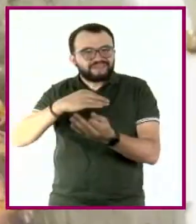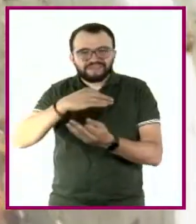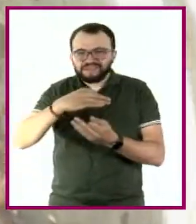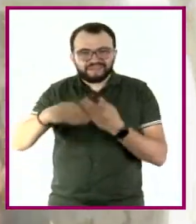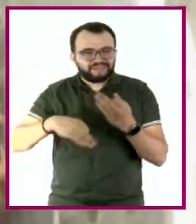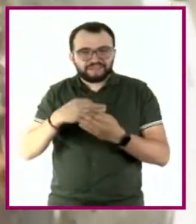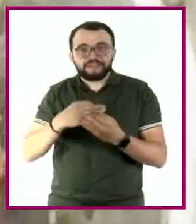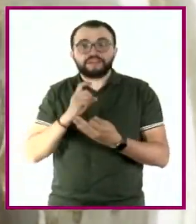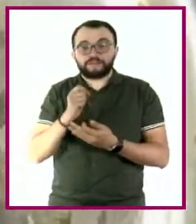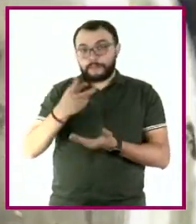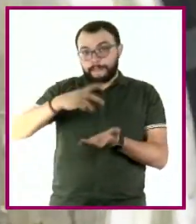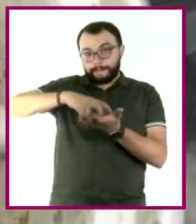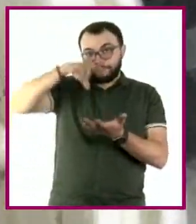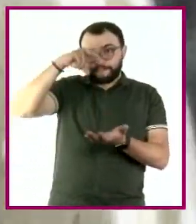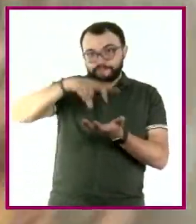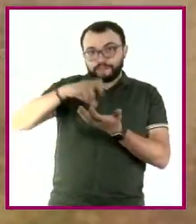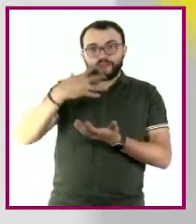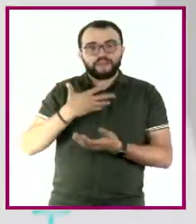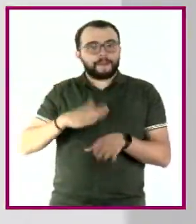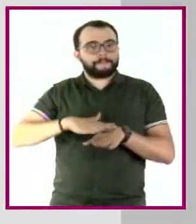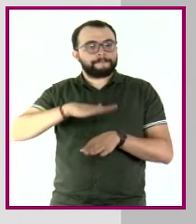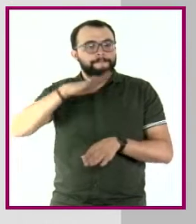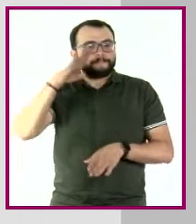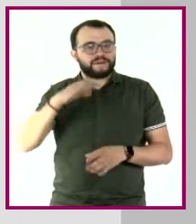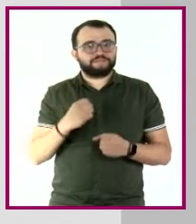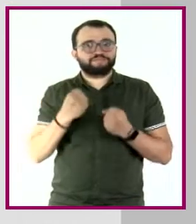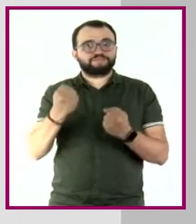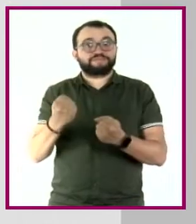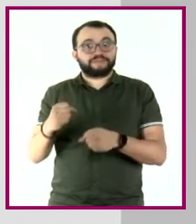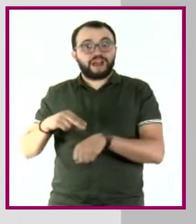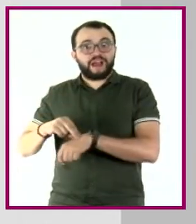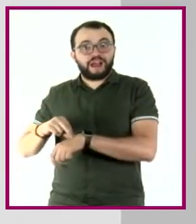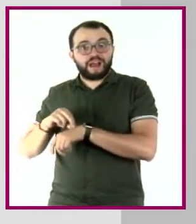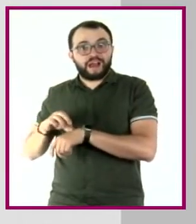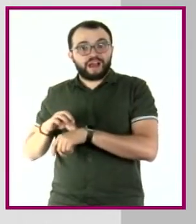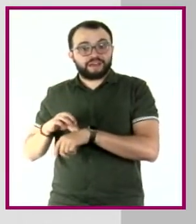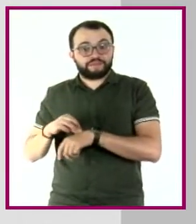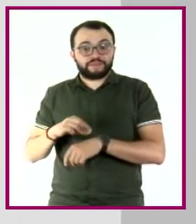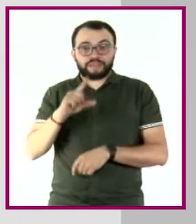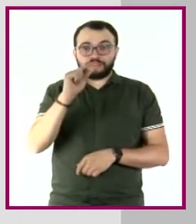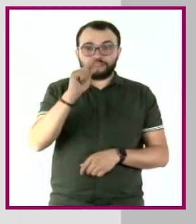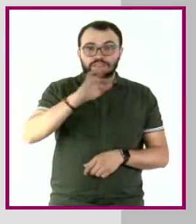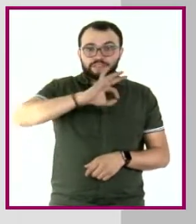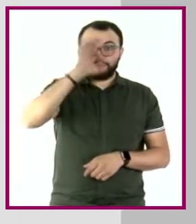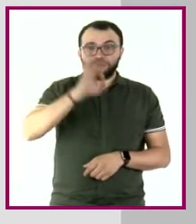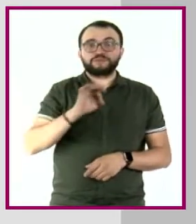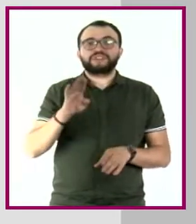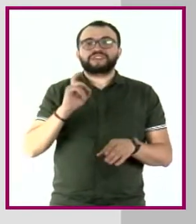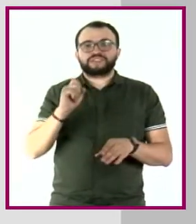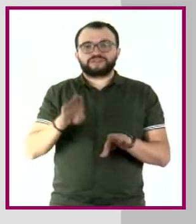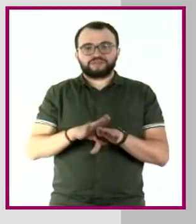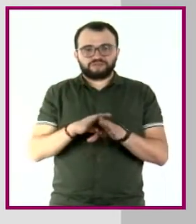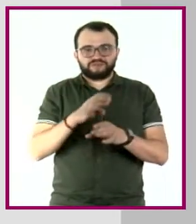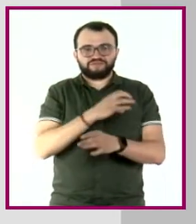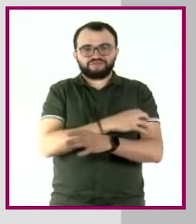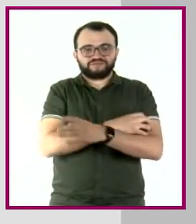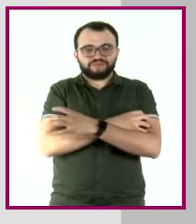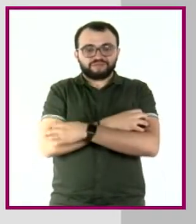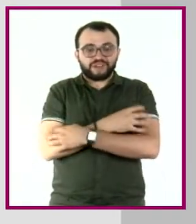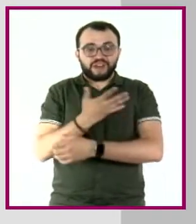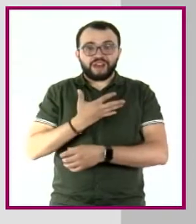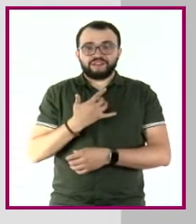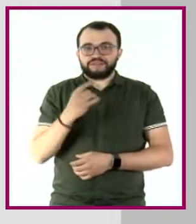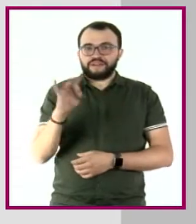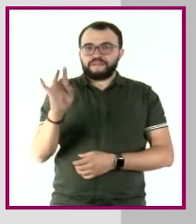Proporcionalmente, los chapulines tienen más proteína que la carne. Más del 70% de su masa corporal está formada por proteína de